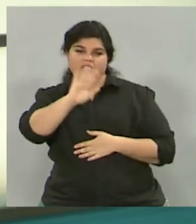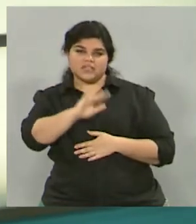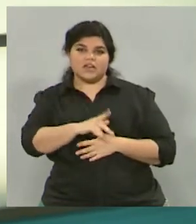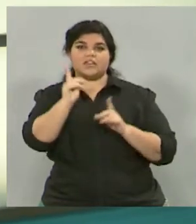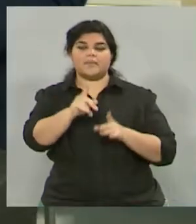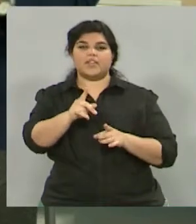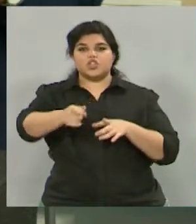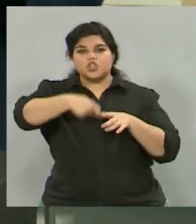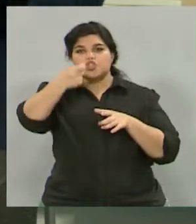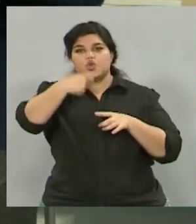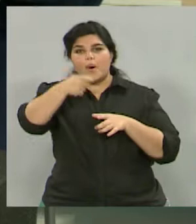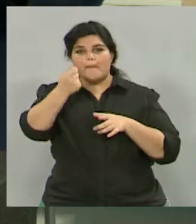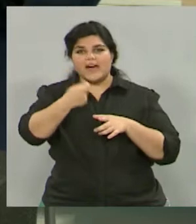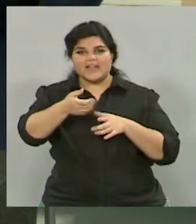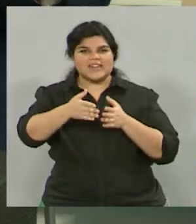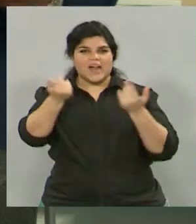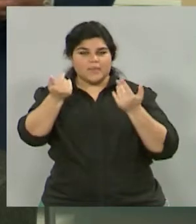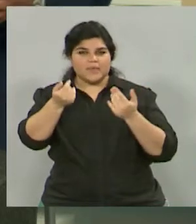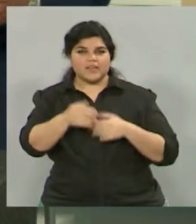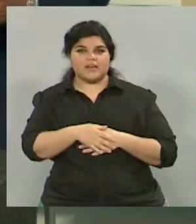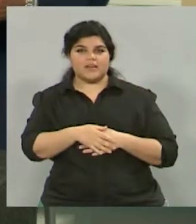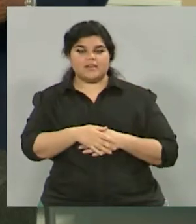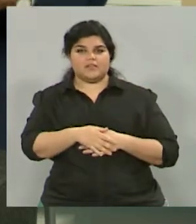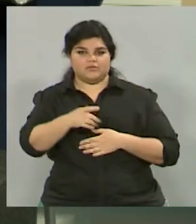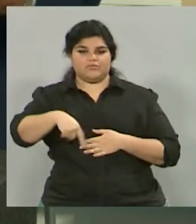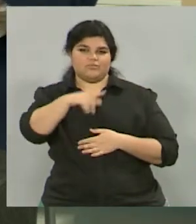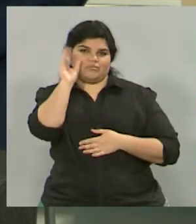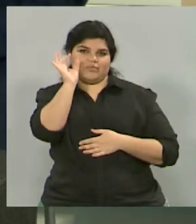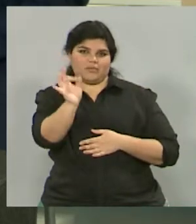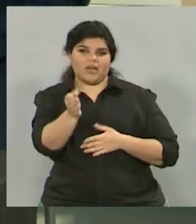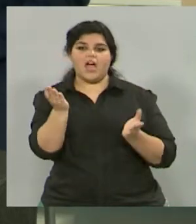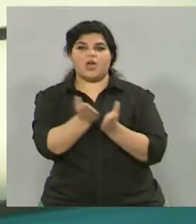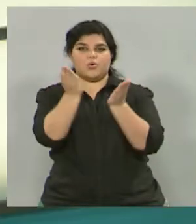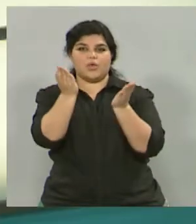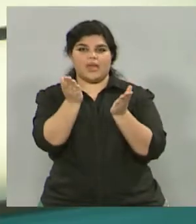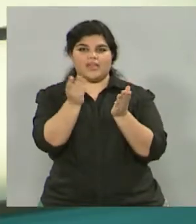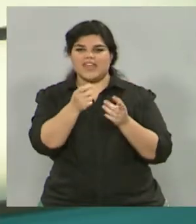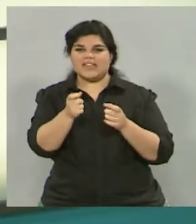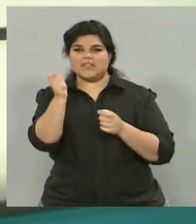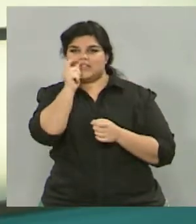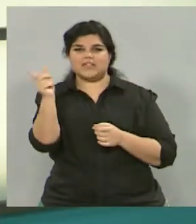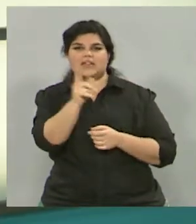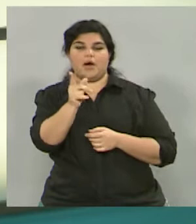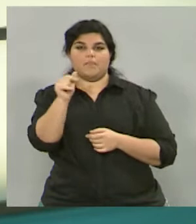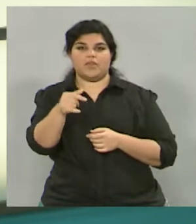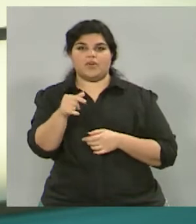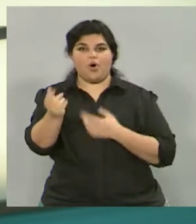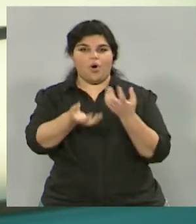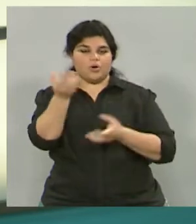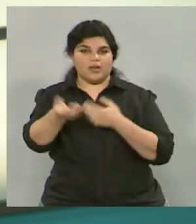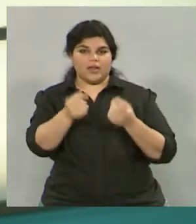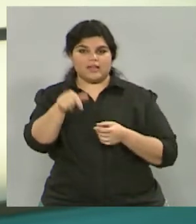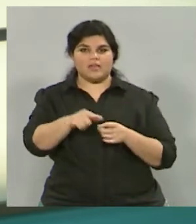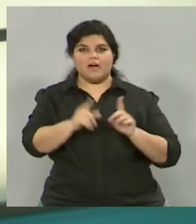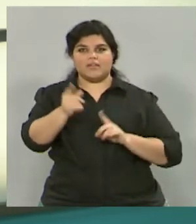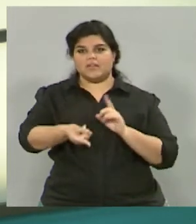sopas instantáneas también, es otro de los productos que suelen también los estudiantes acceder de una manera más rápida y que los va por ahí sacando